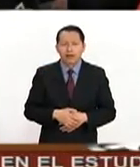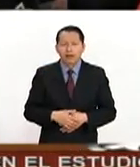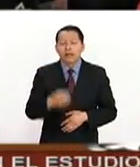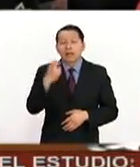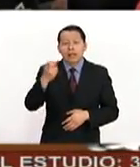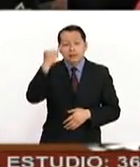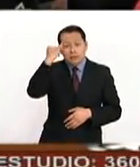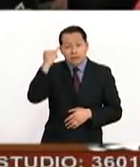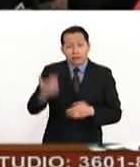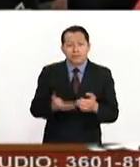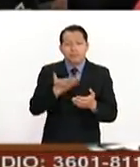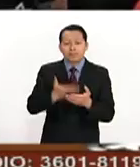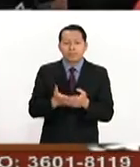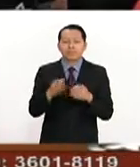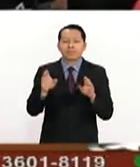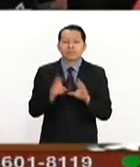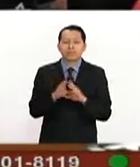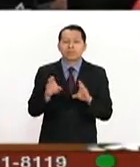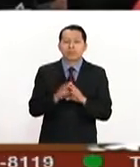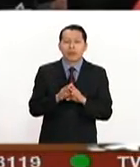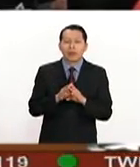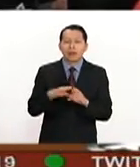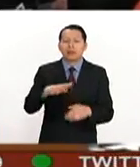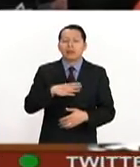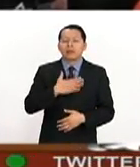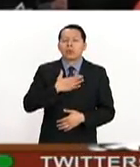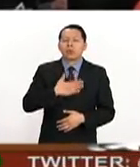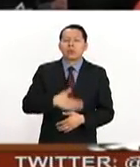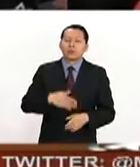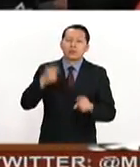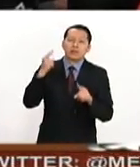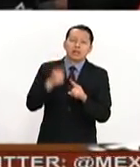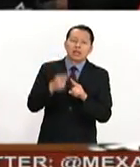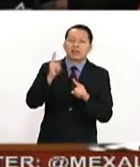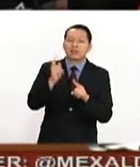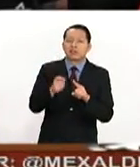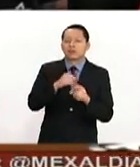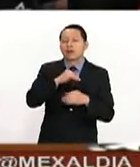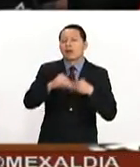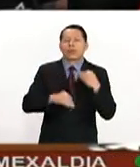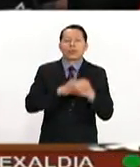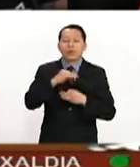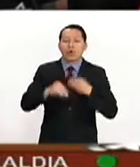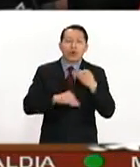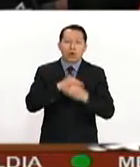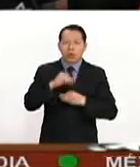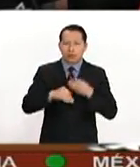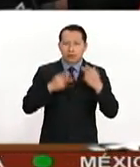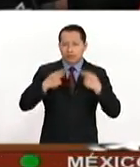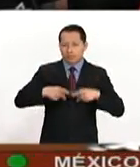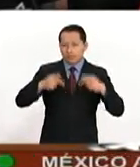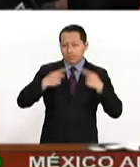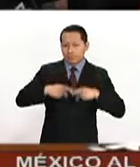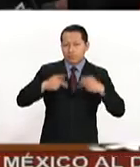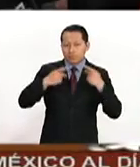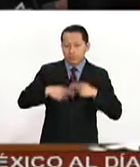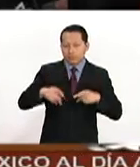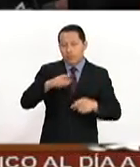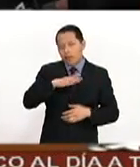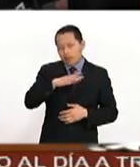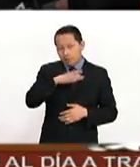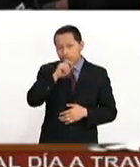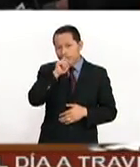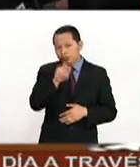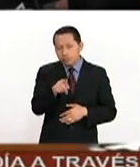iniciativa le va a hacer justicia particularmente a todas aquellas personas que están